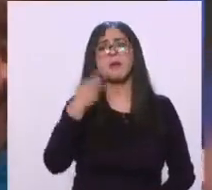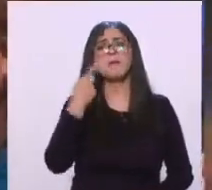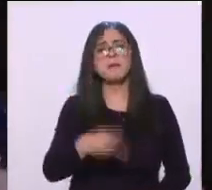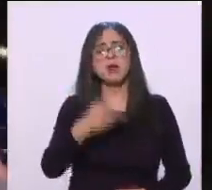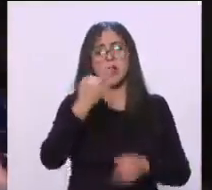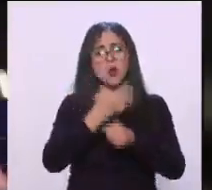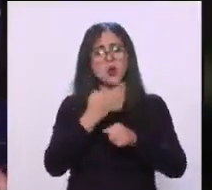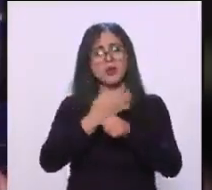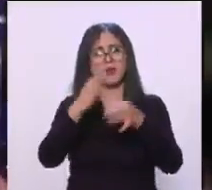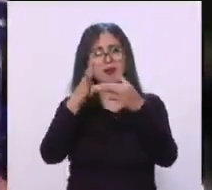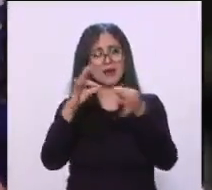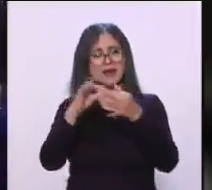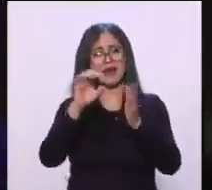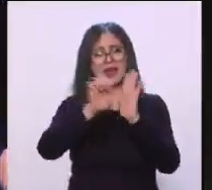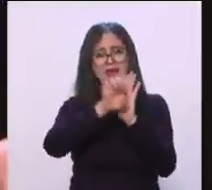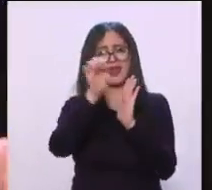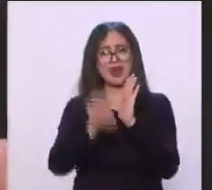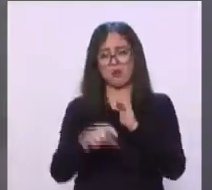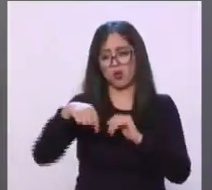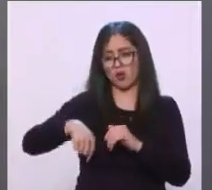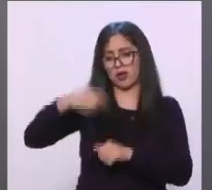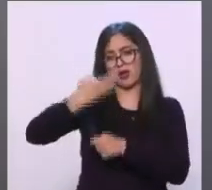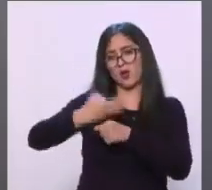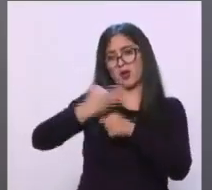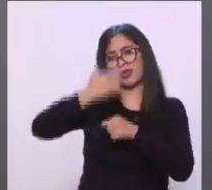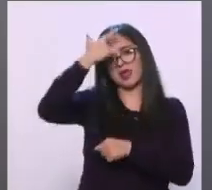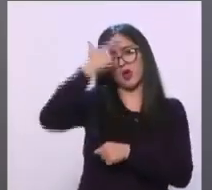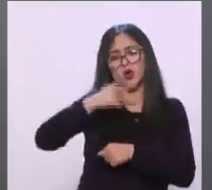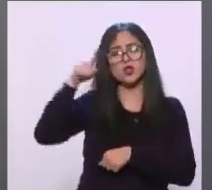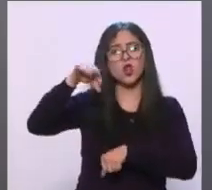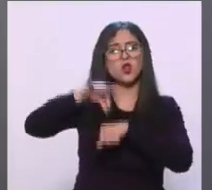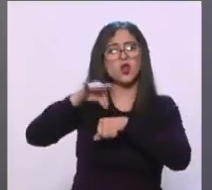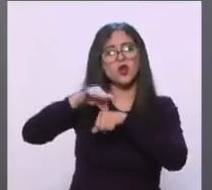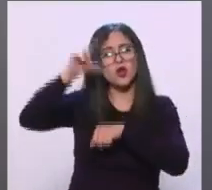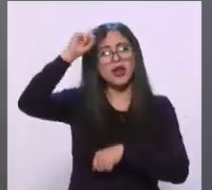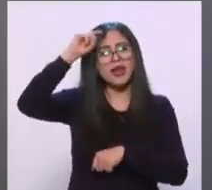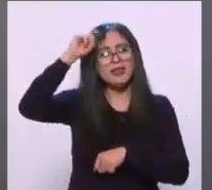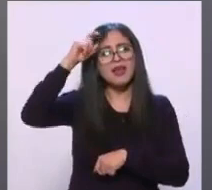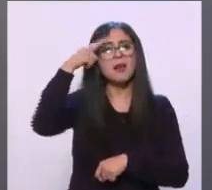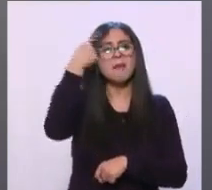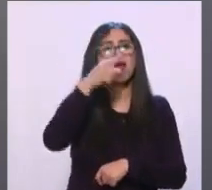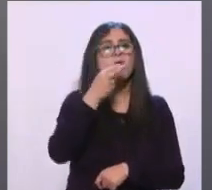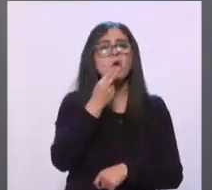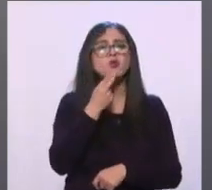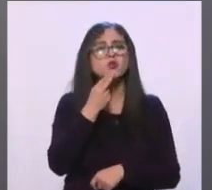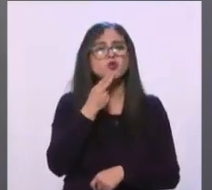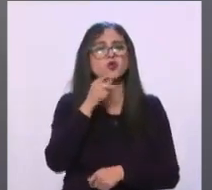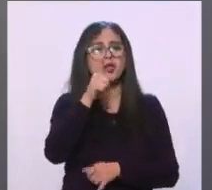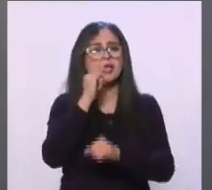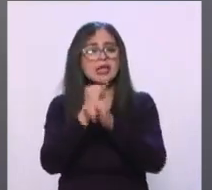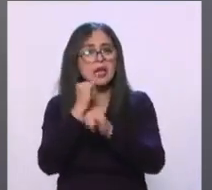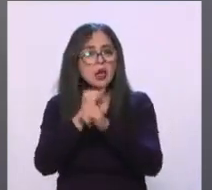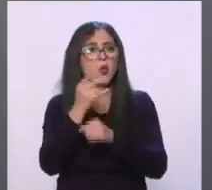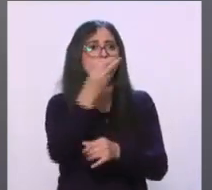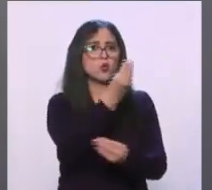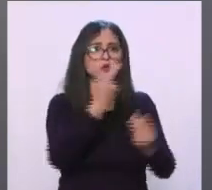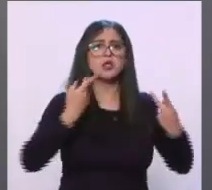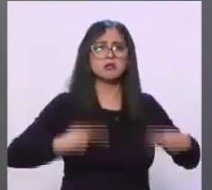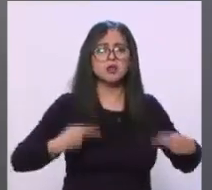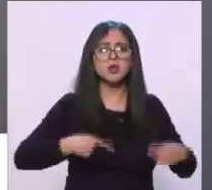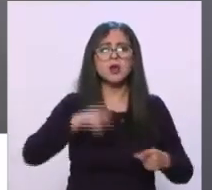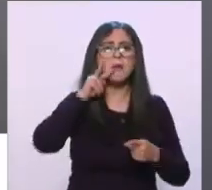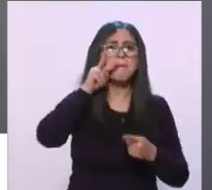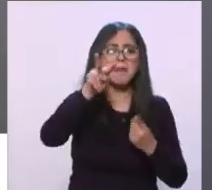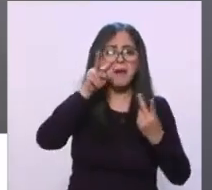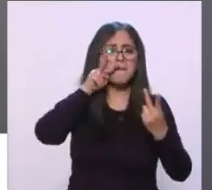doctor Gatell que le preguntó a los niños, que fue un ejemplo del buen uso de las redes sociales, que muchos influencias se sumaron a la amplificación